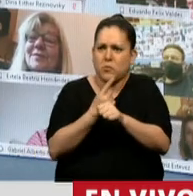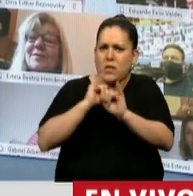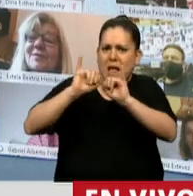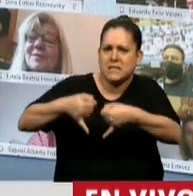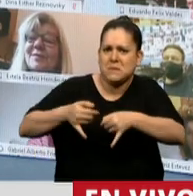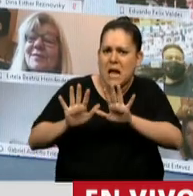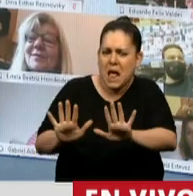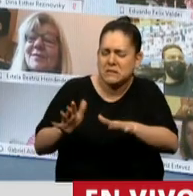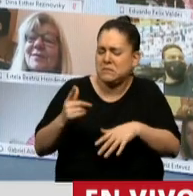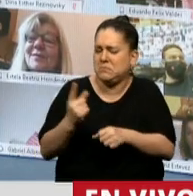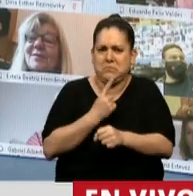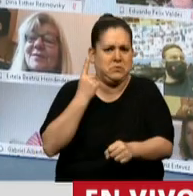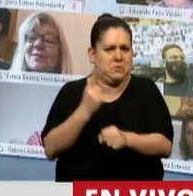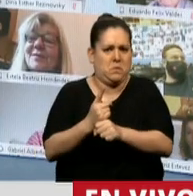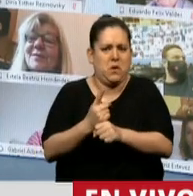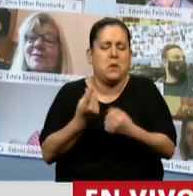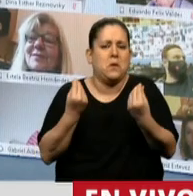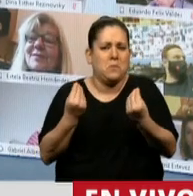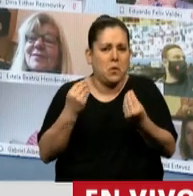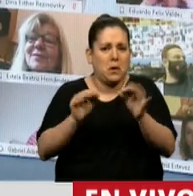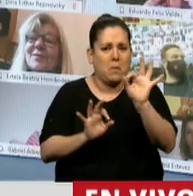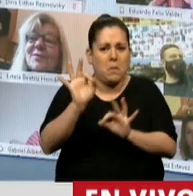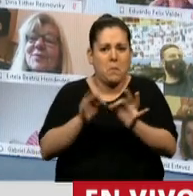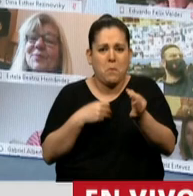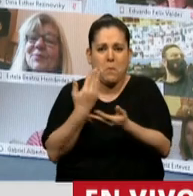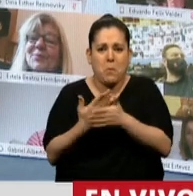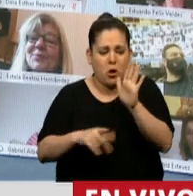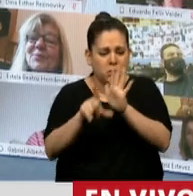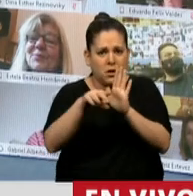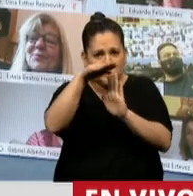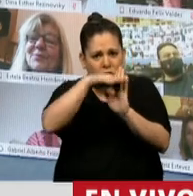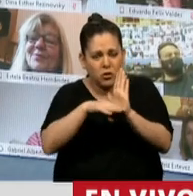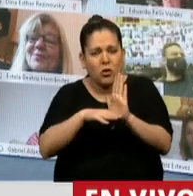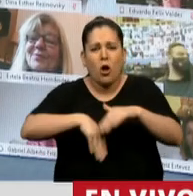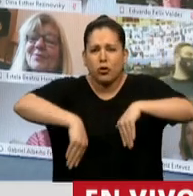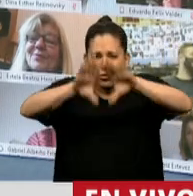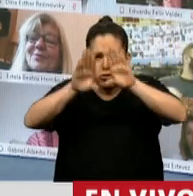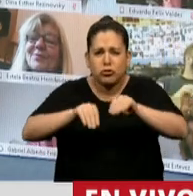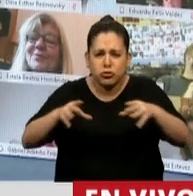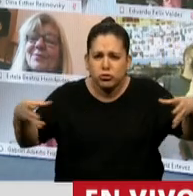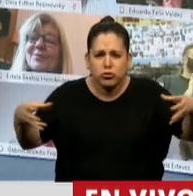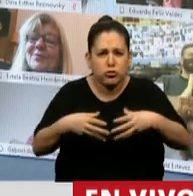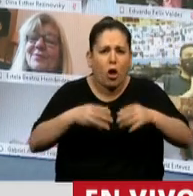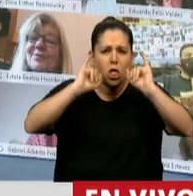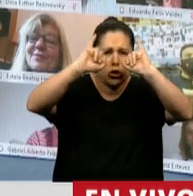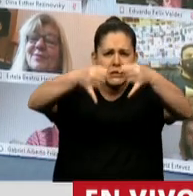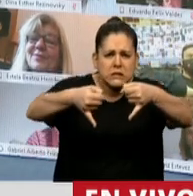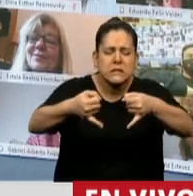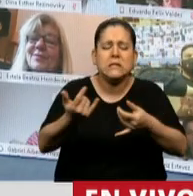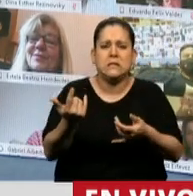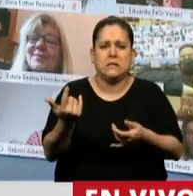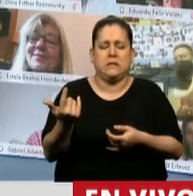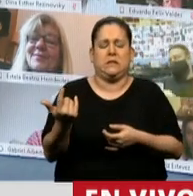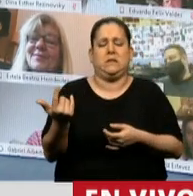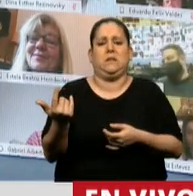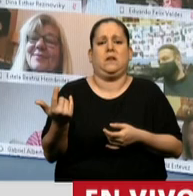proyecto con unanimidad en el acompañamiento, con absoluto